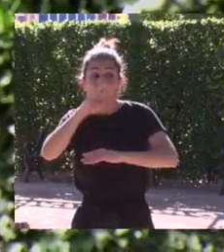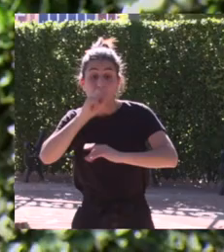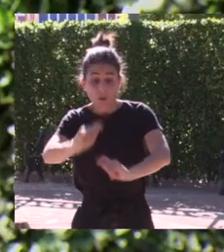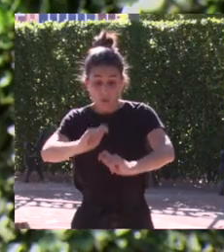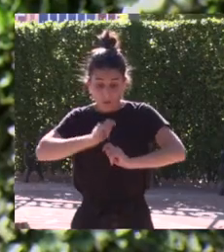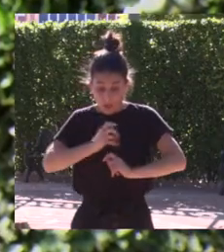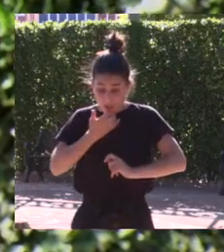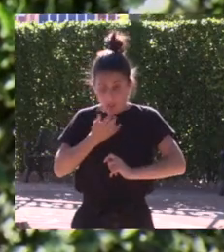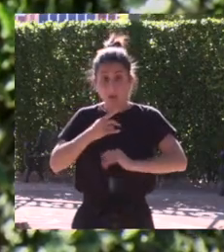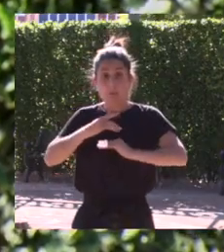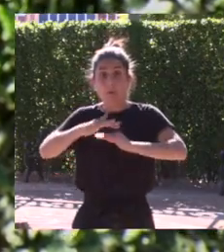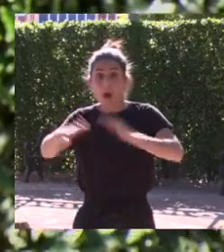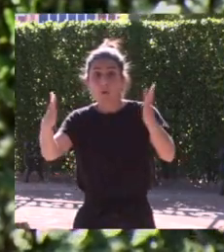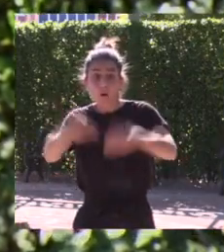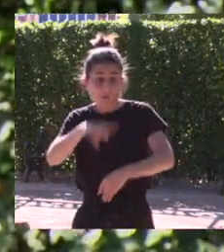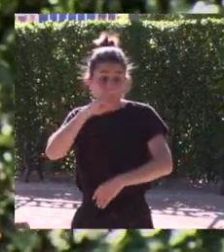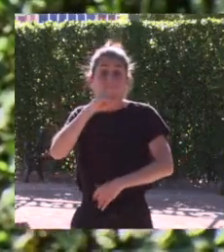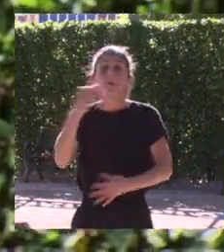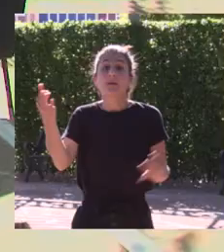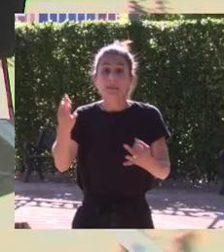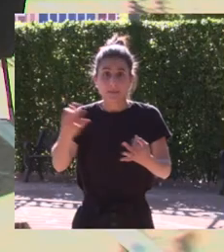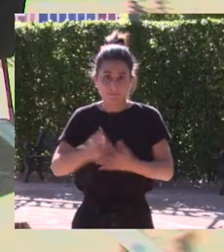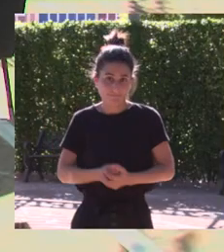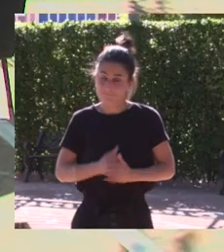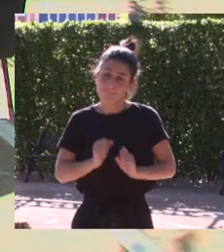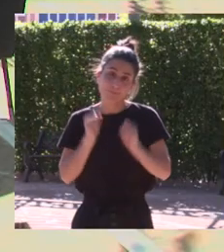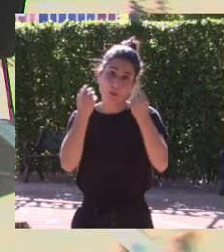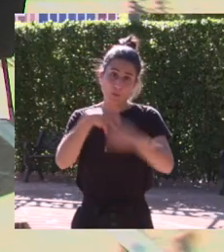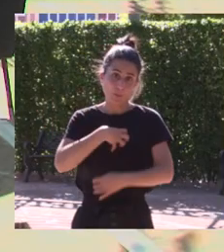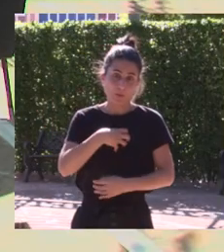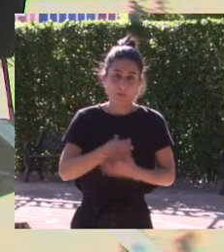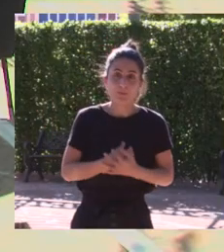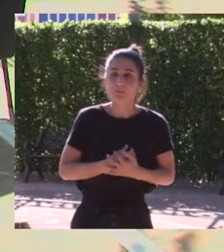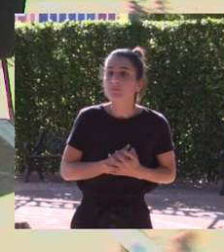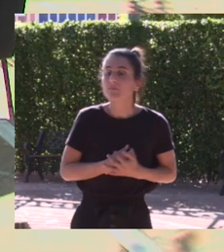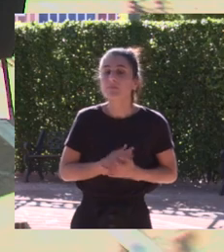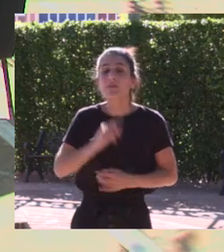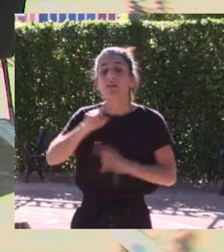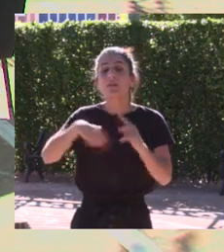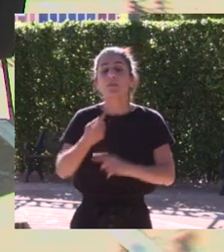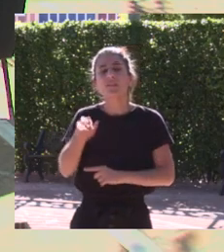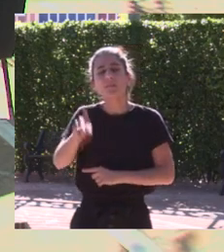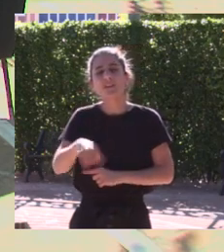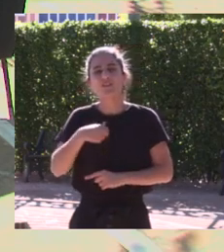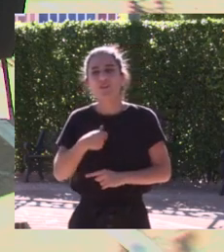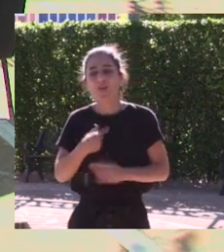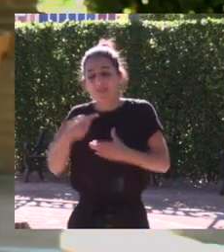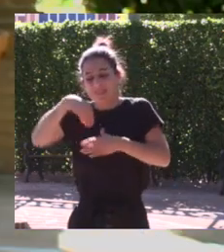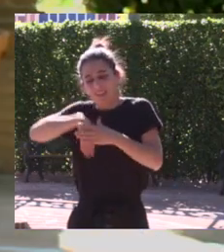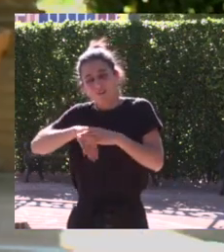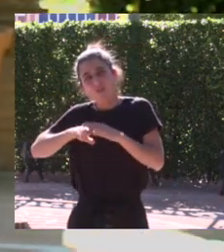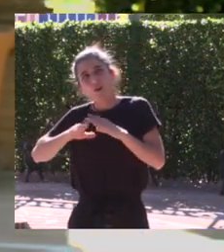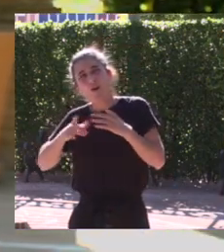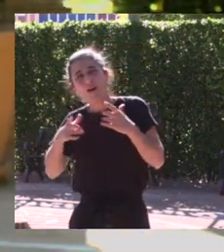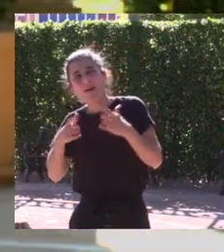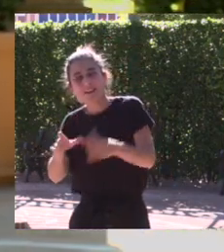no sobreviviremos por otro lado estaba empezar a cambiar cosas dentro del mundo del deporte no es que les